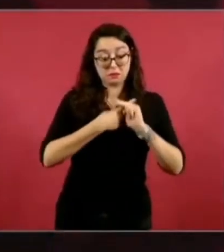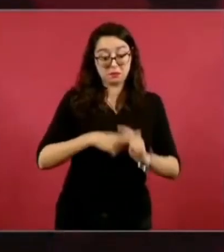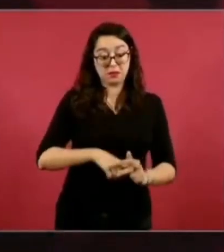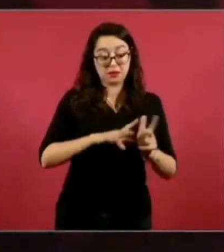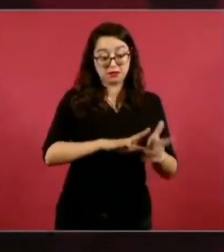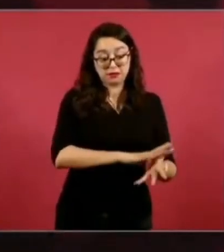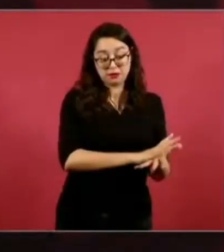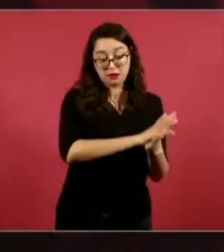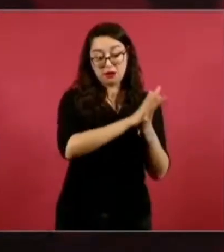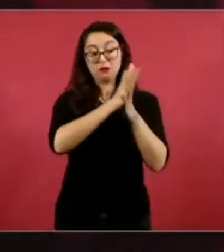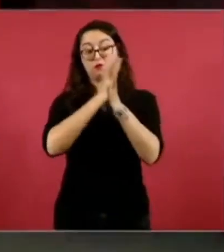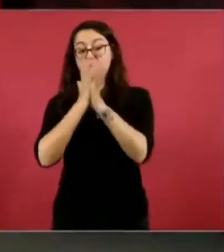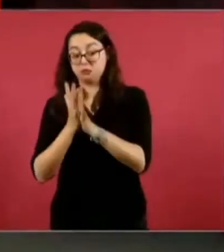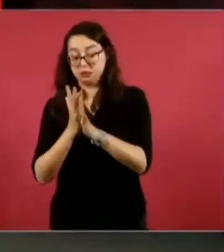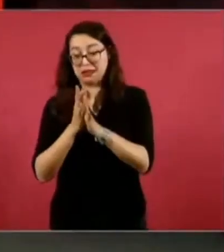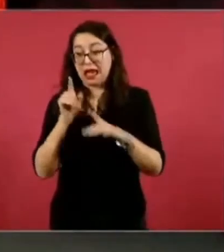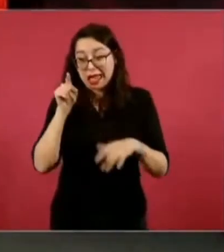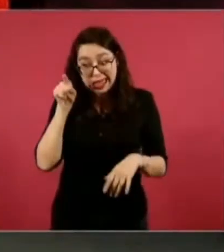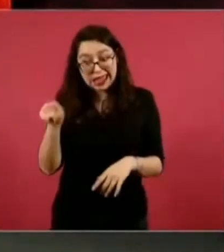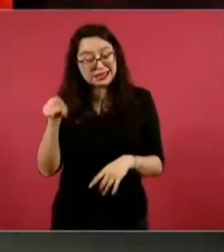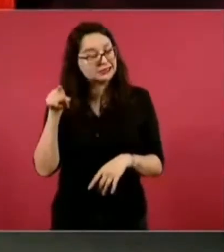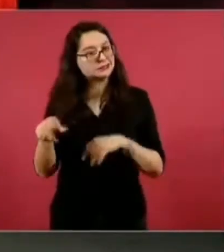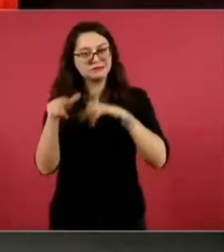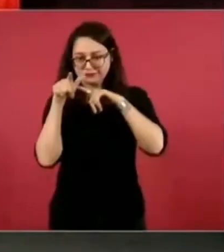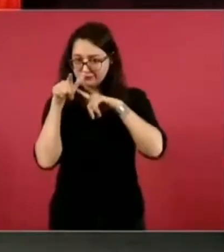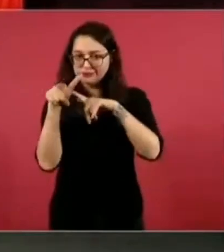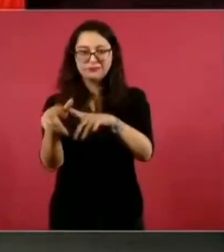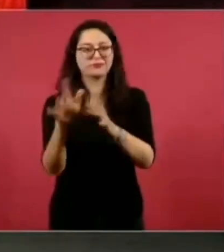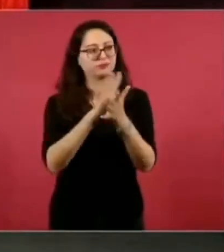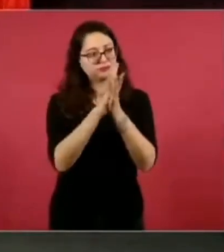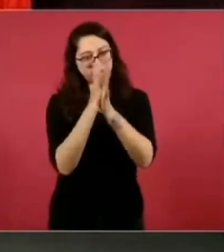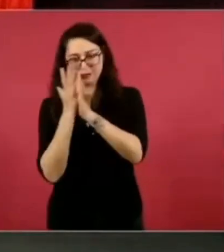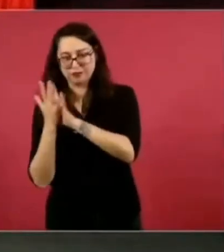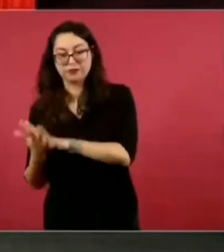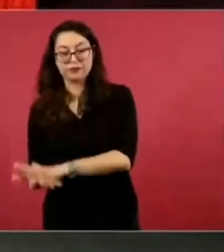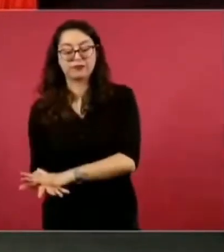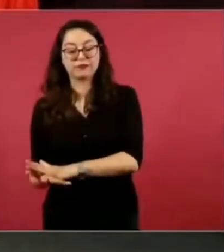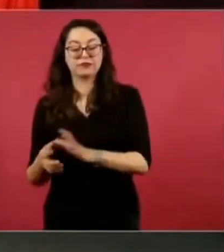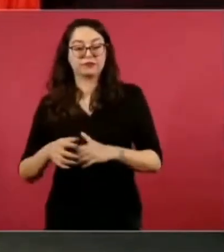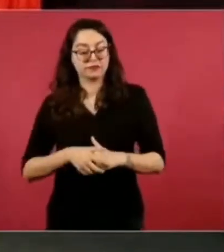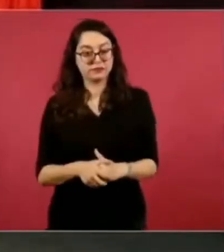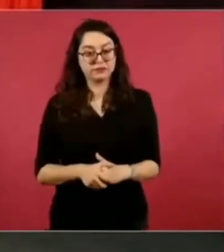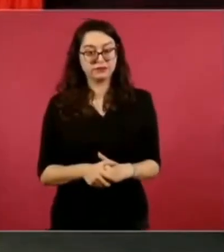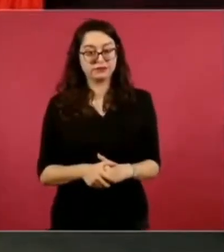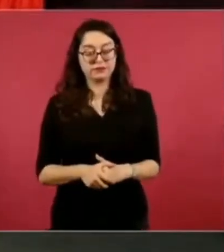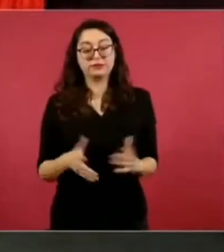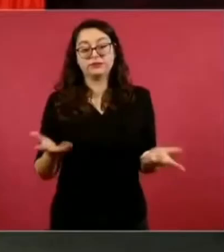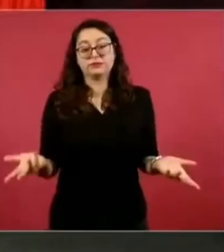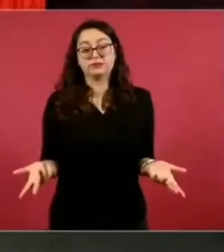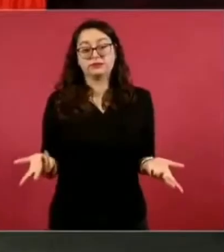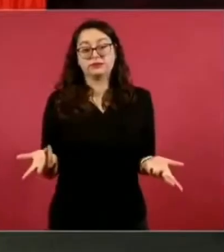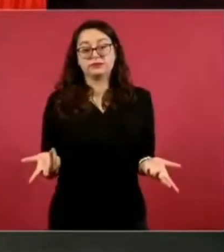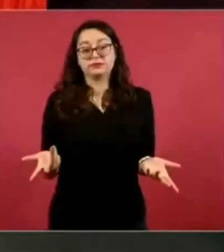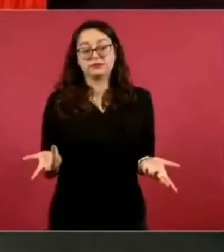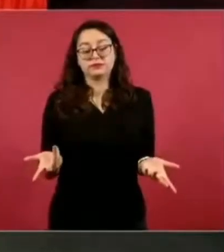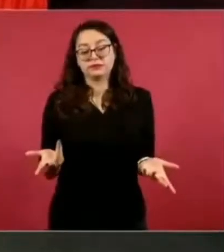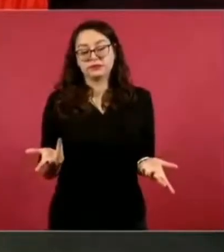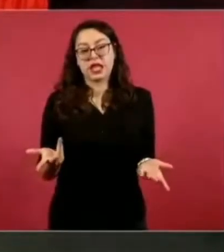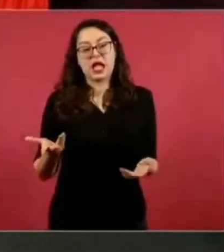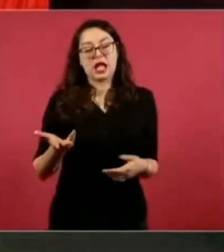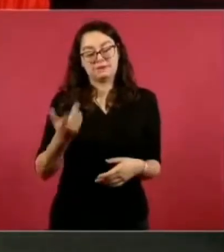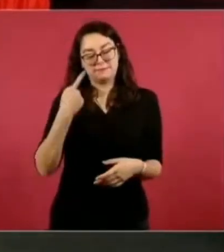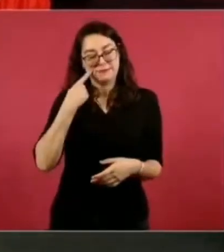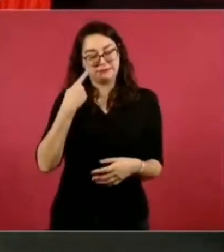es que estamos hablando en México desde hace algún tiempo de dos proyectos